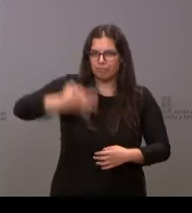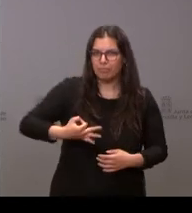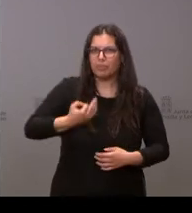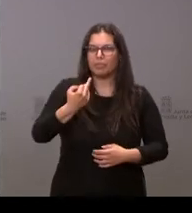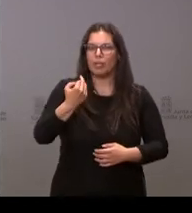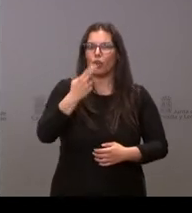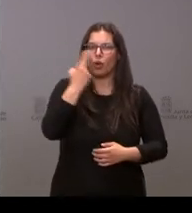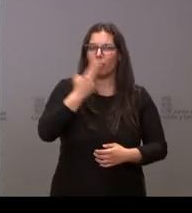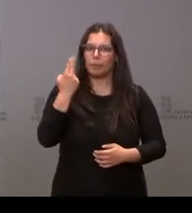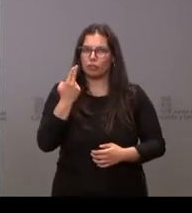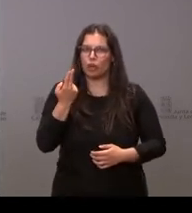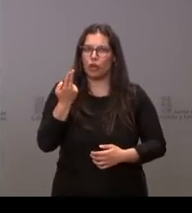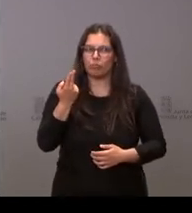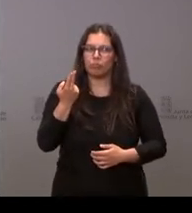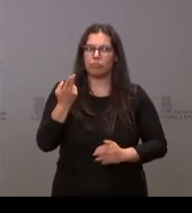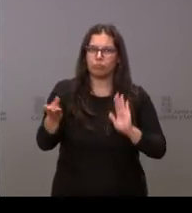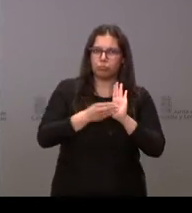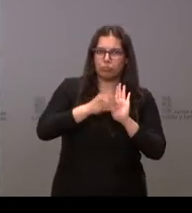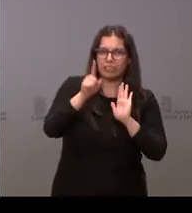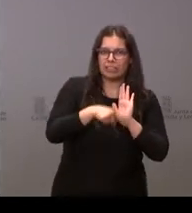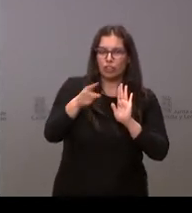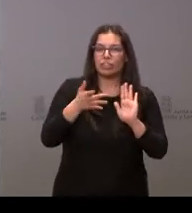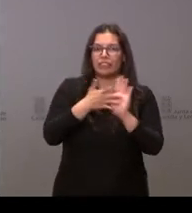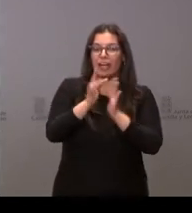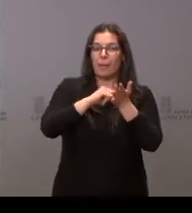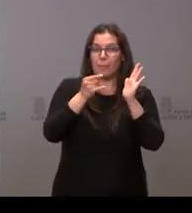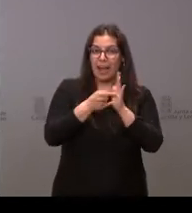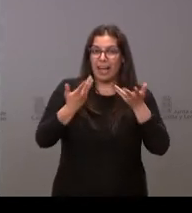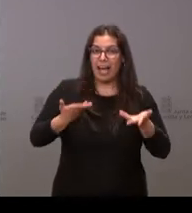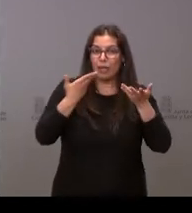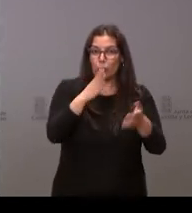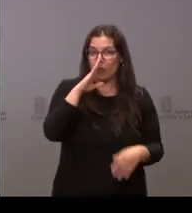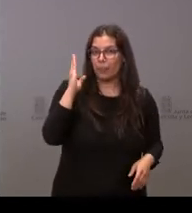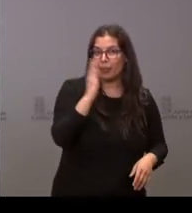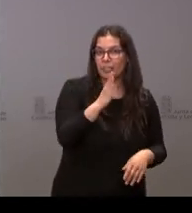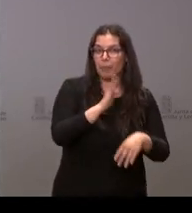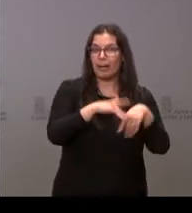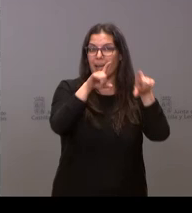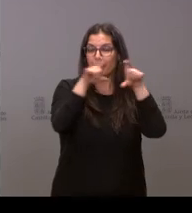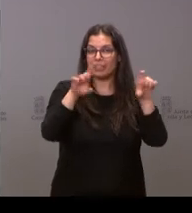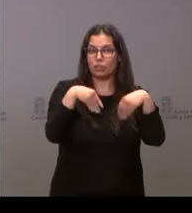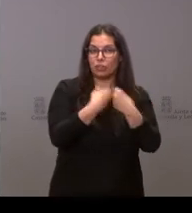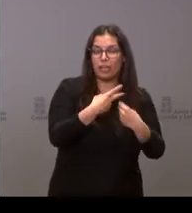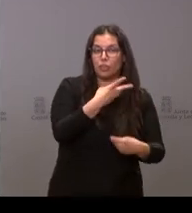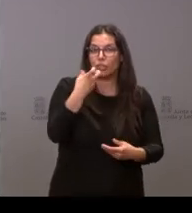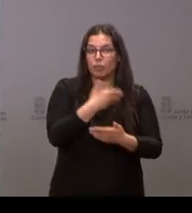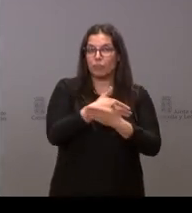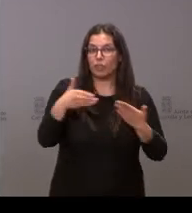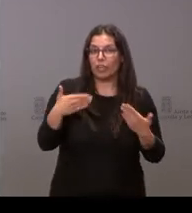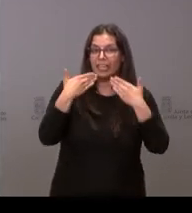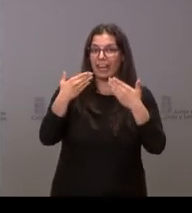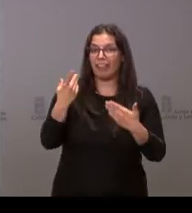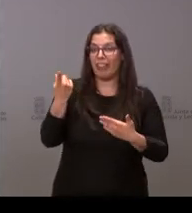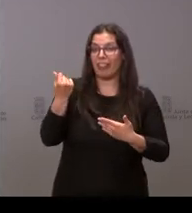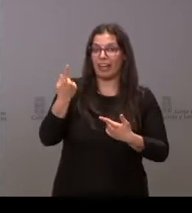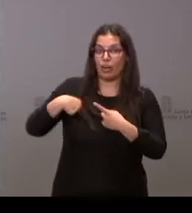compromiso. Entonces, quisiera saber si va a ver o no va a haber ese plan de ayudas directas a las empresas de 200 millones financiado con el dinero